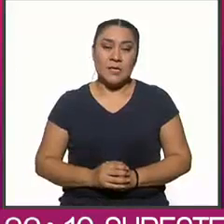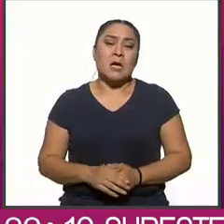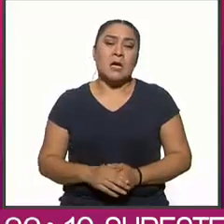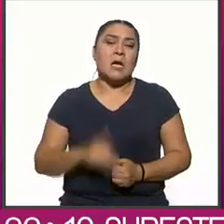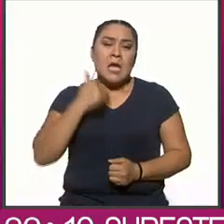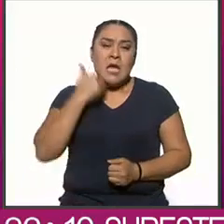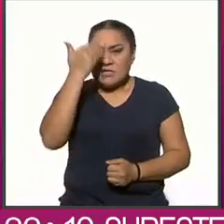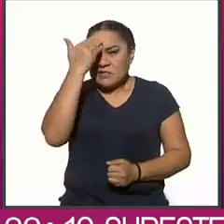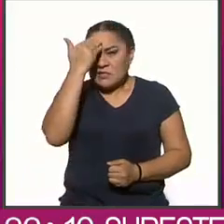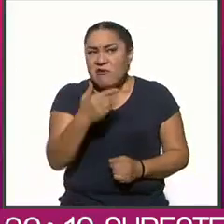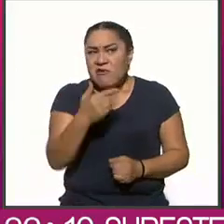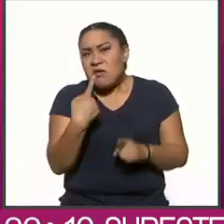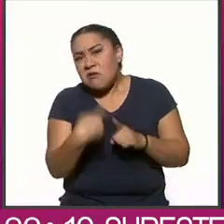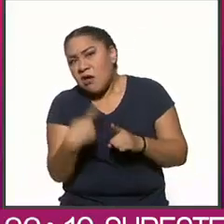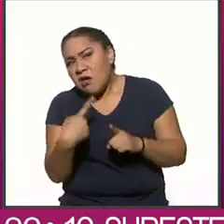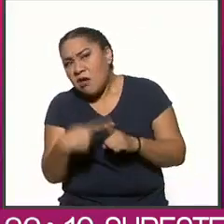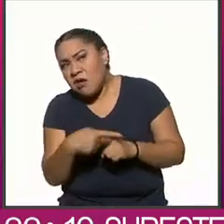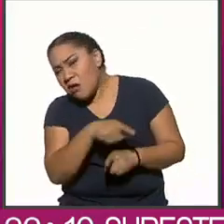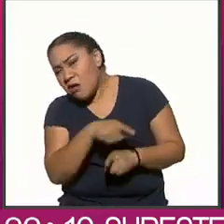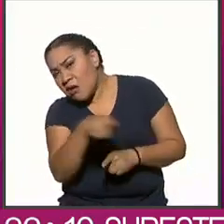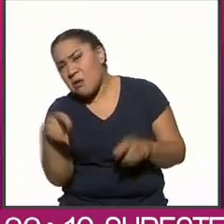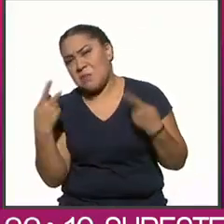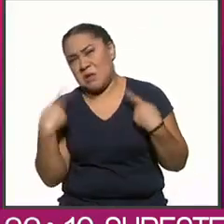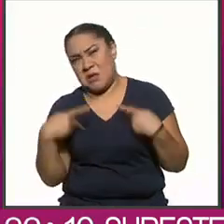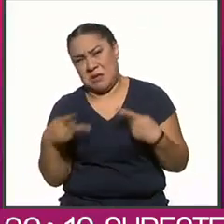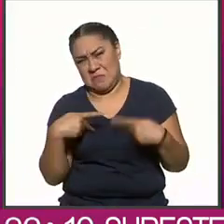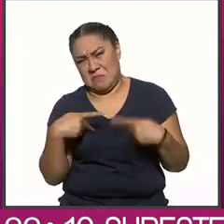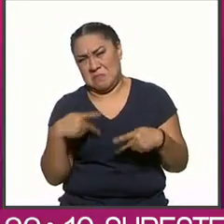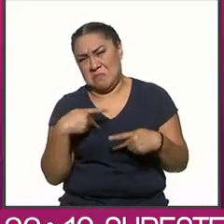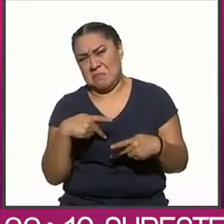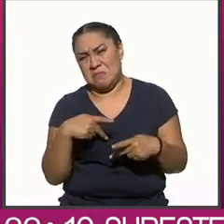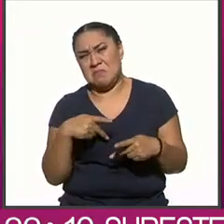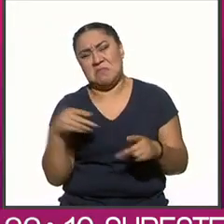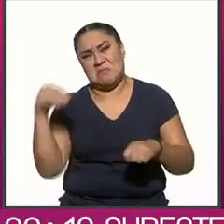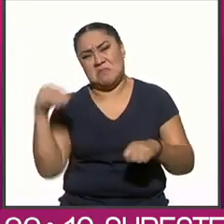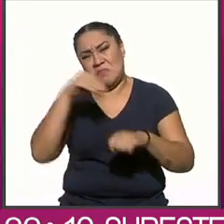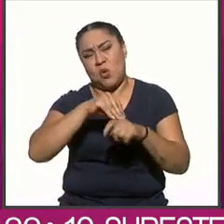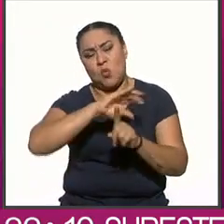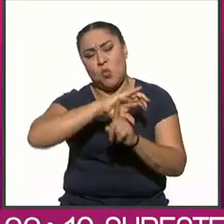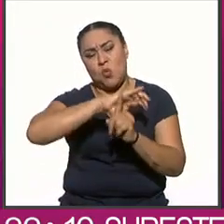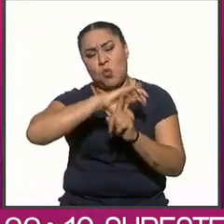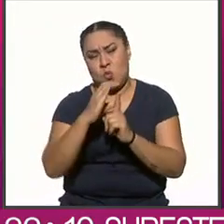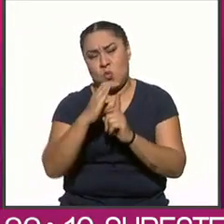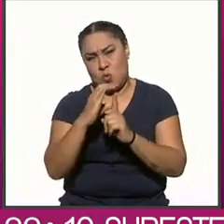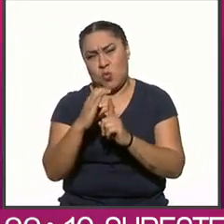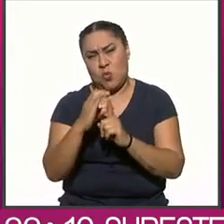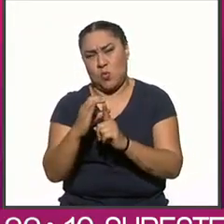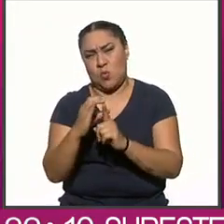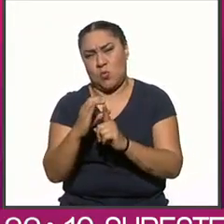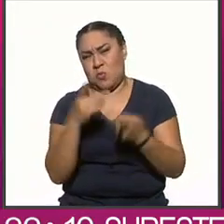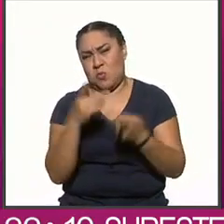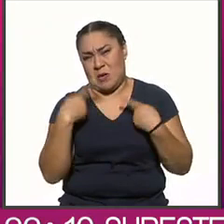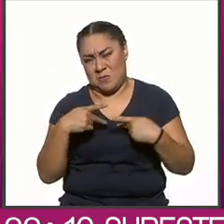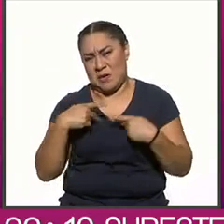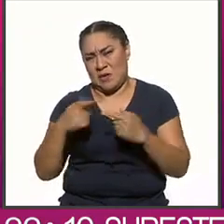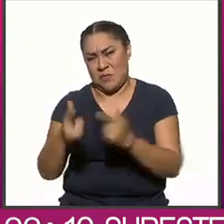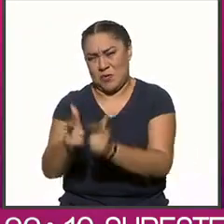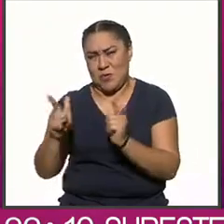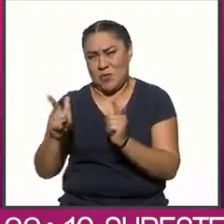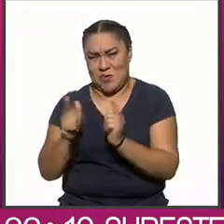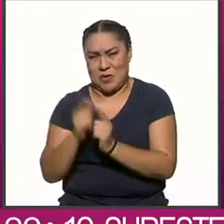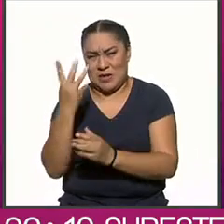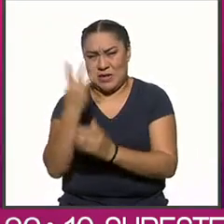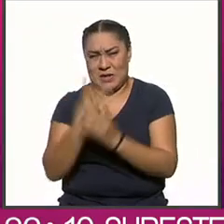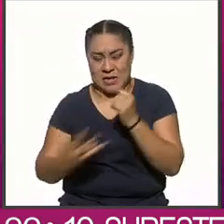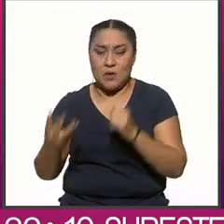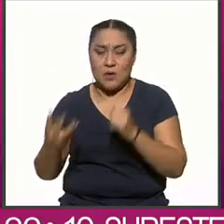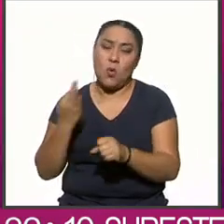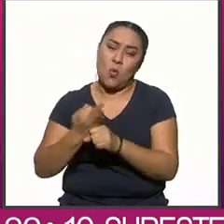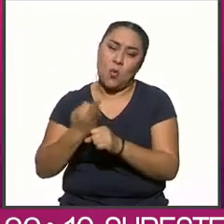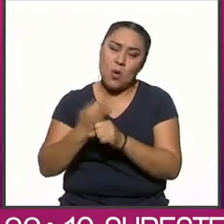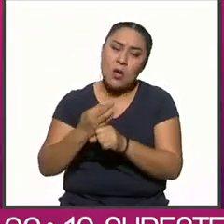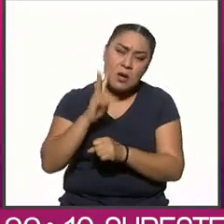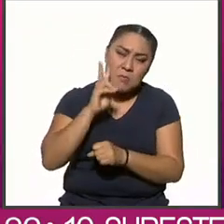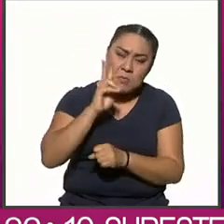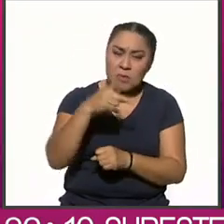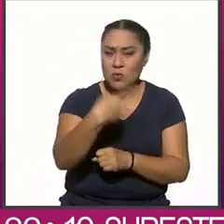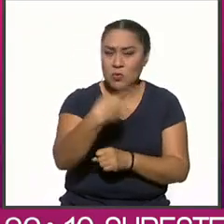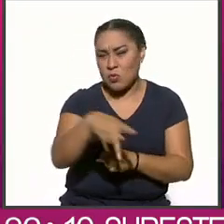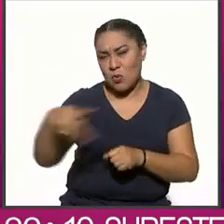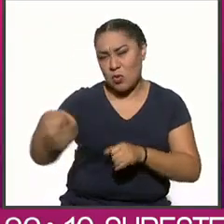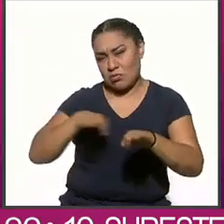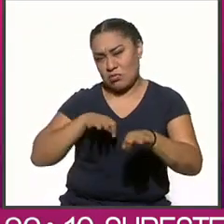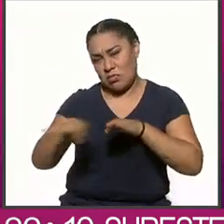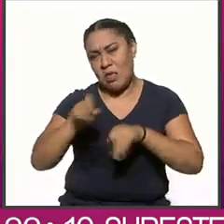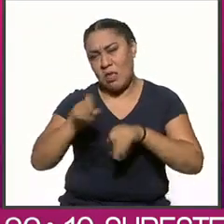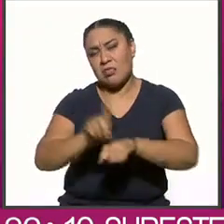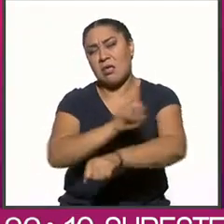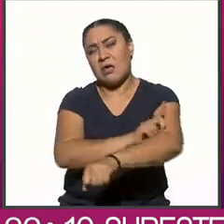A ver quiénes son y de dónde vienen los integrantes de este llamado Comité Ciudadano de la Oposición, bien vale echar una mirada a sus trayectorias y participación política.